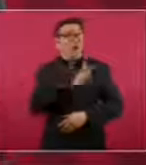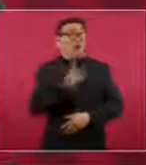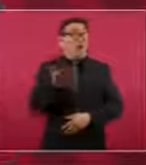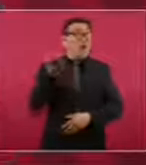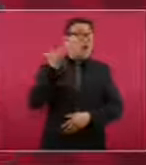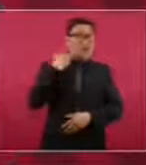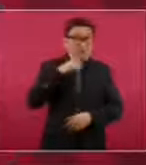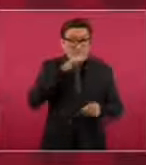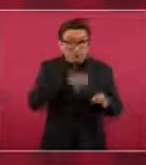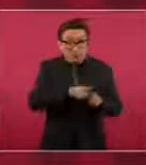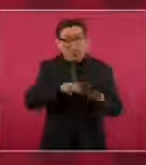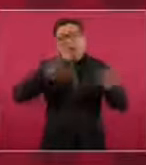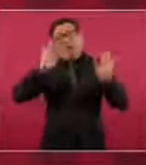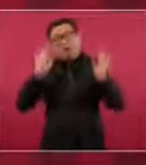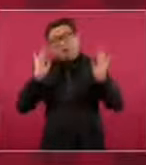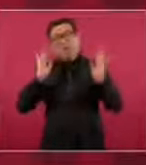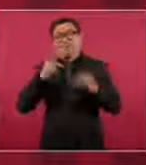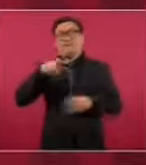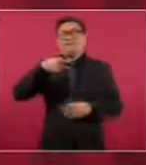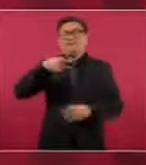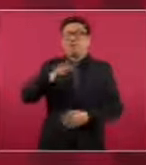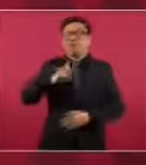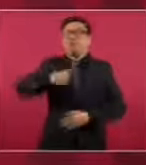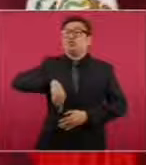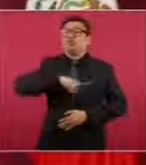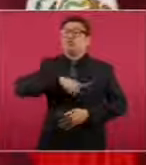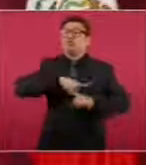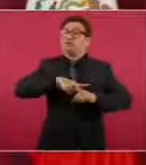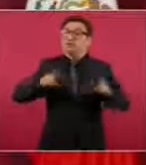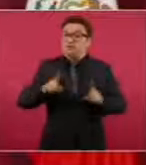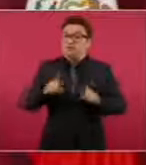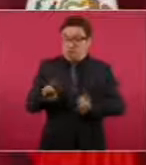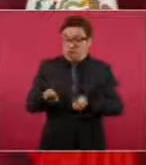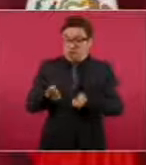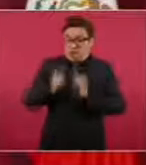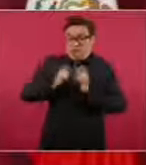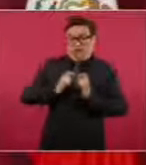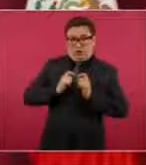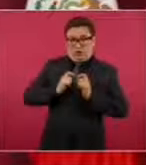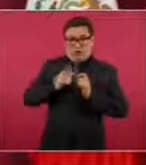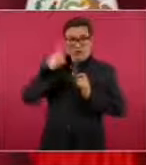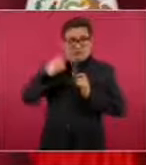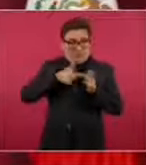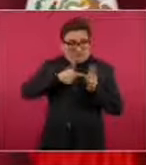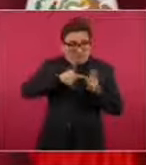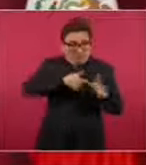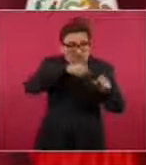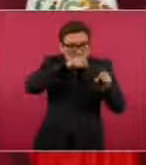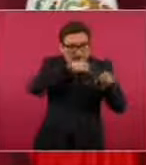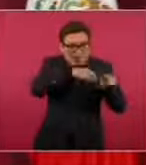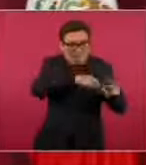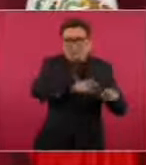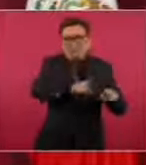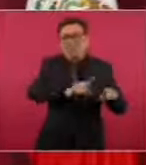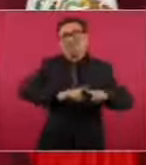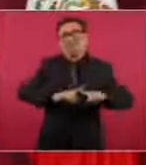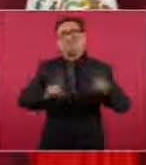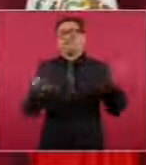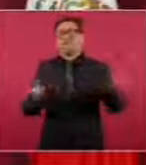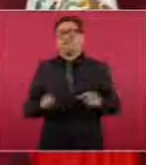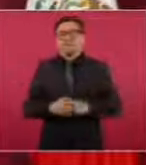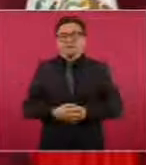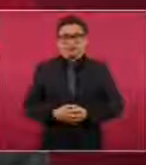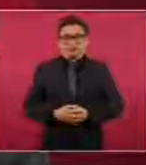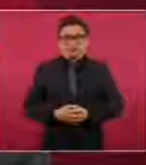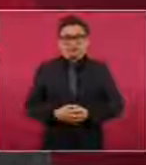pero nosotros no llegamos aquí para seguir con lo mismo, no